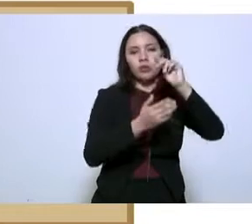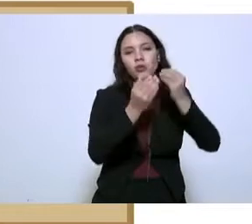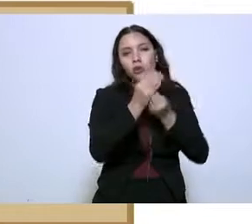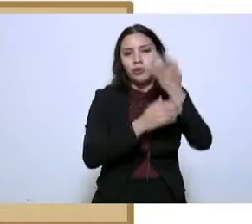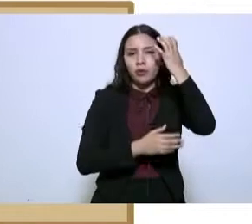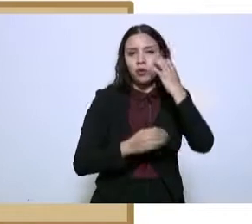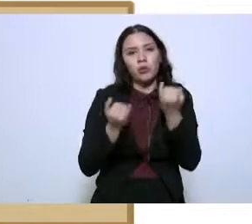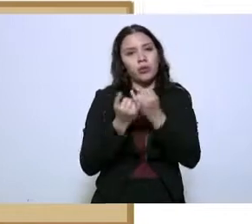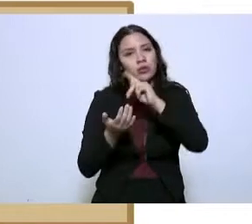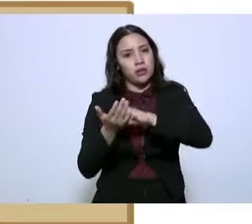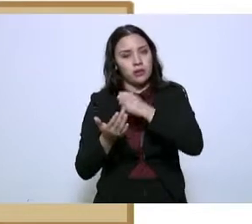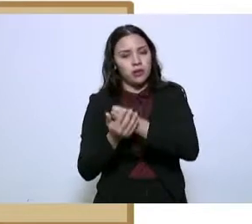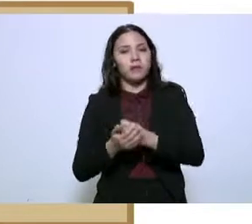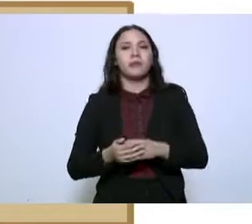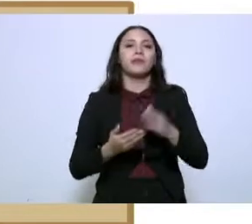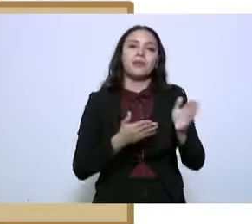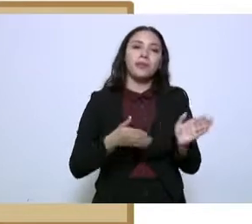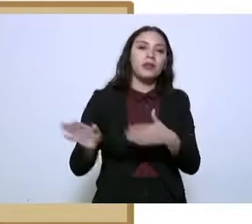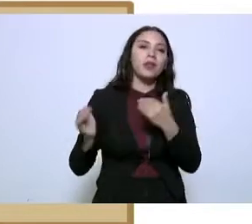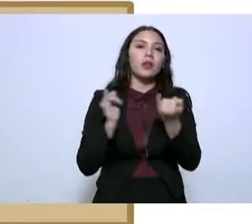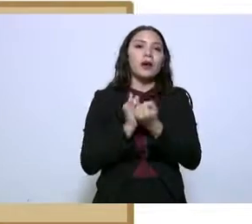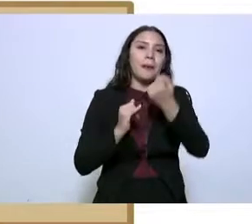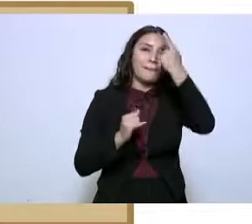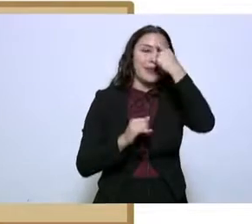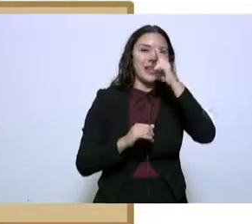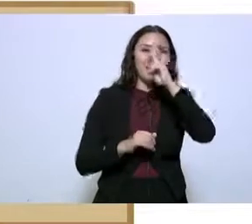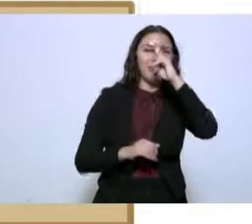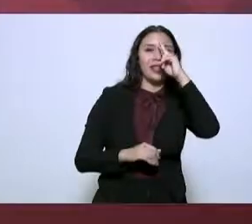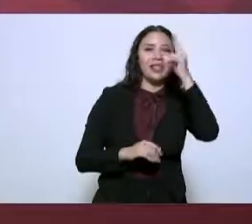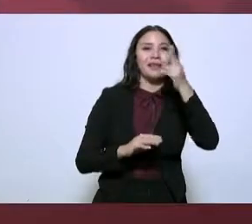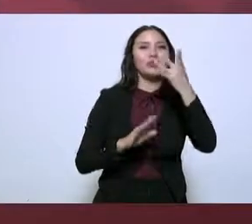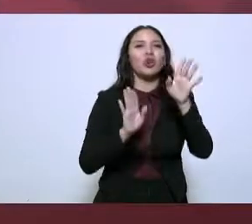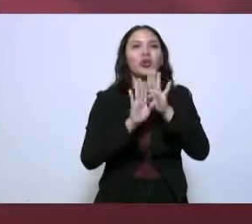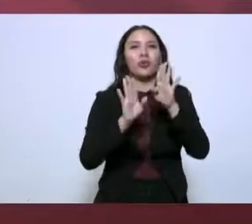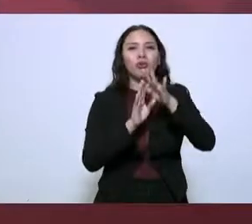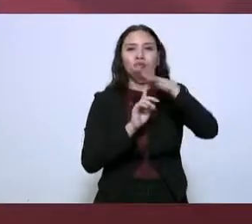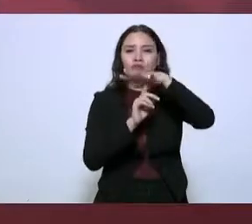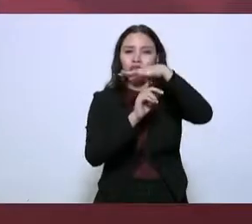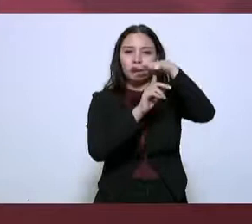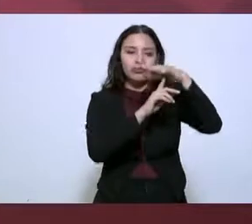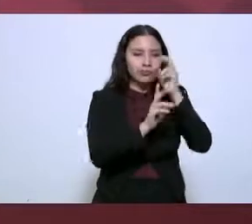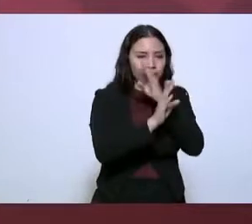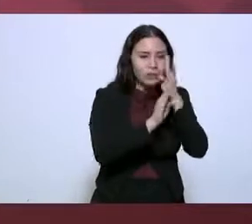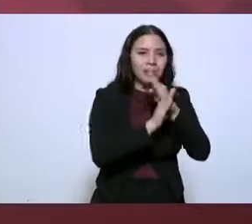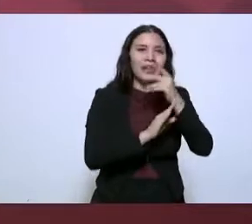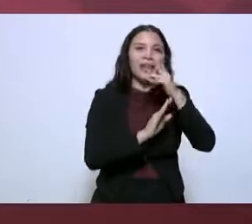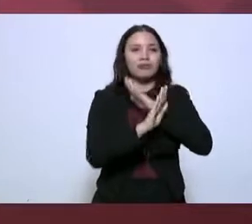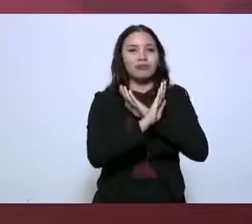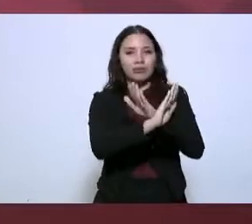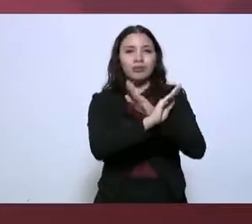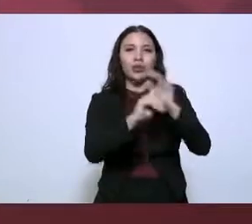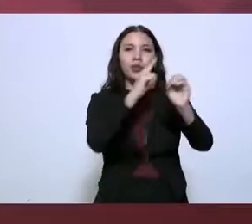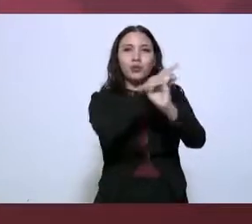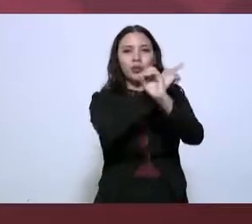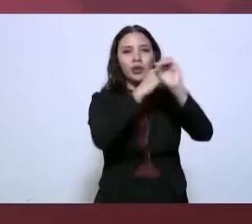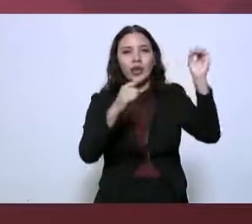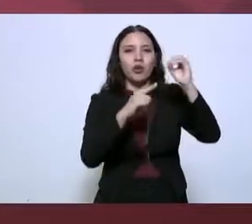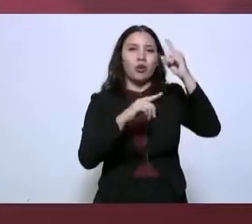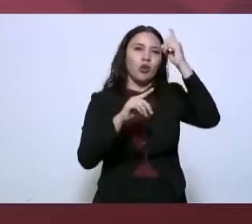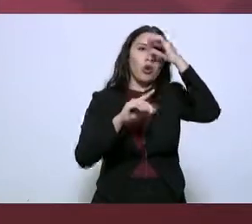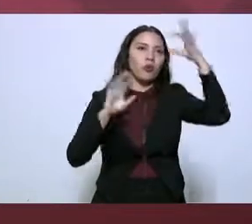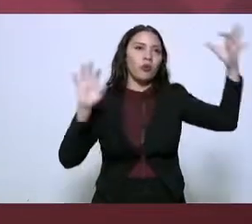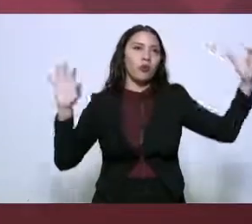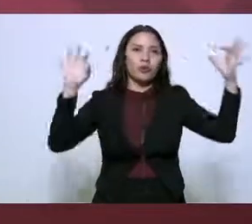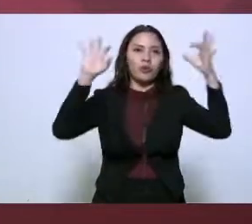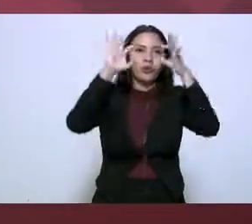también un despliegue con equipos antidrones para bloquear comunicaciones entre drones y sus